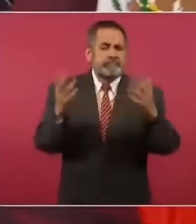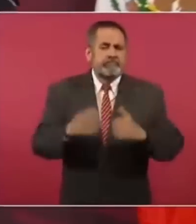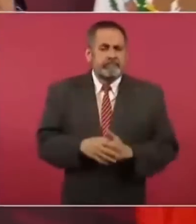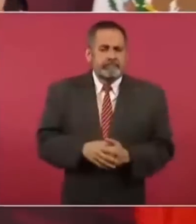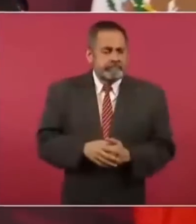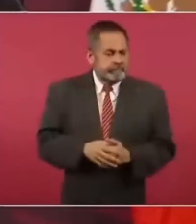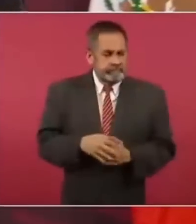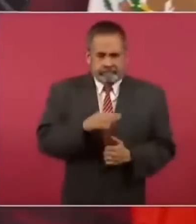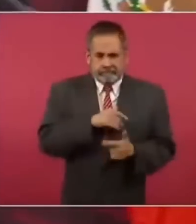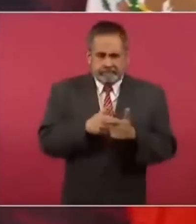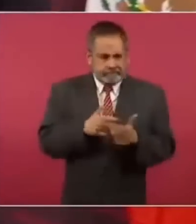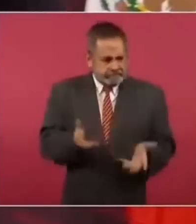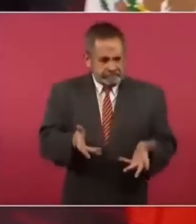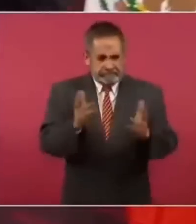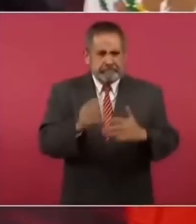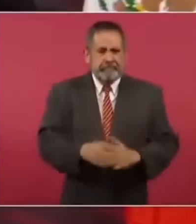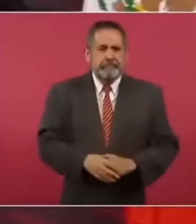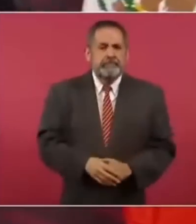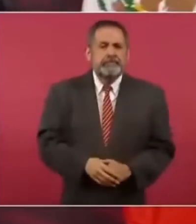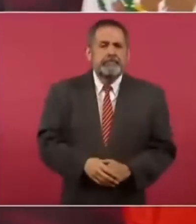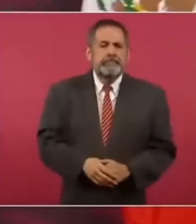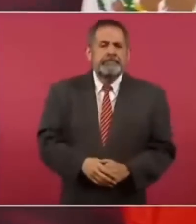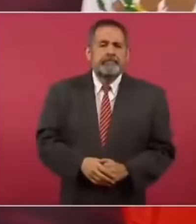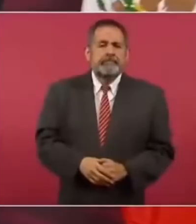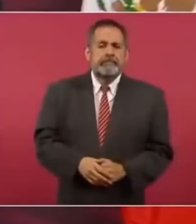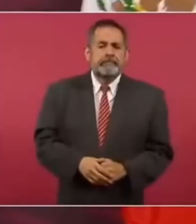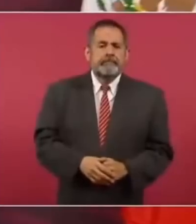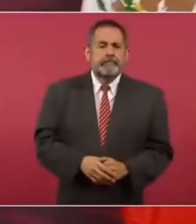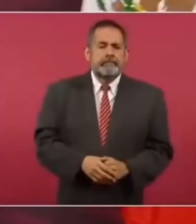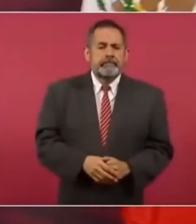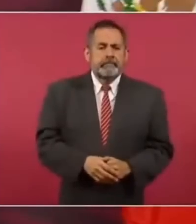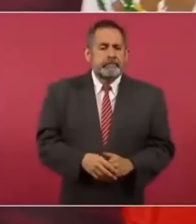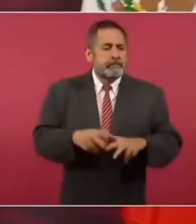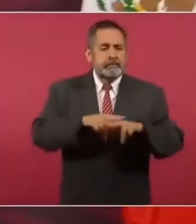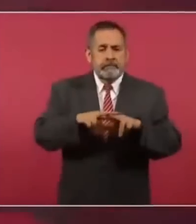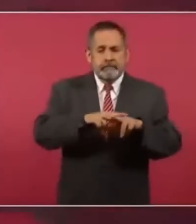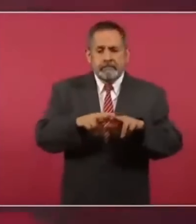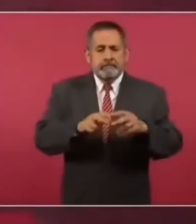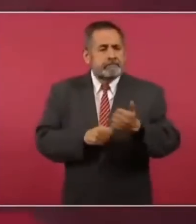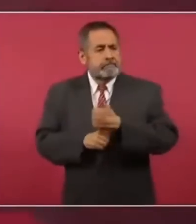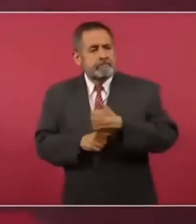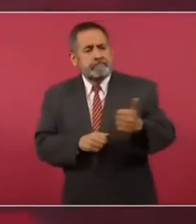adelante además siguen pasando los trenes